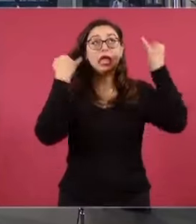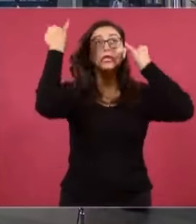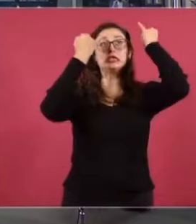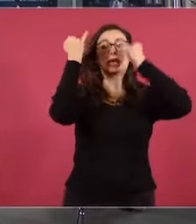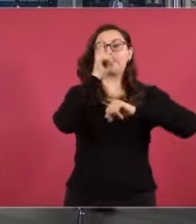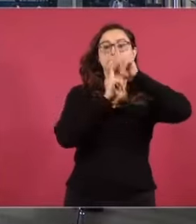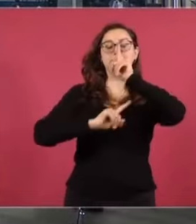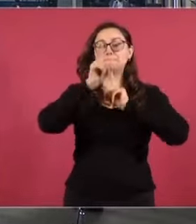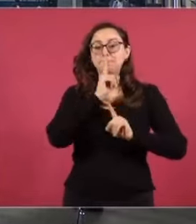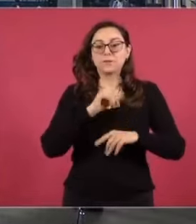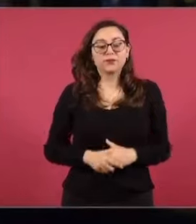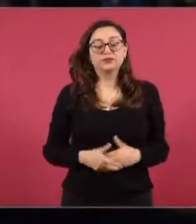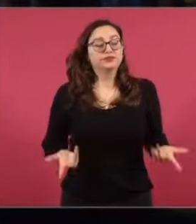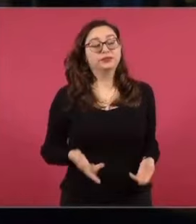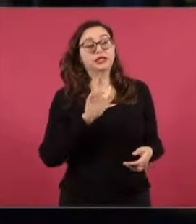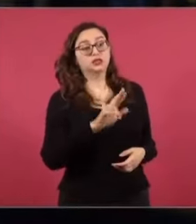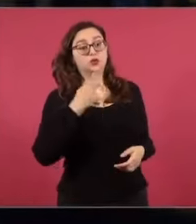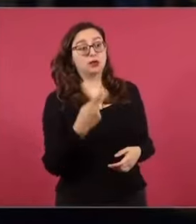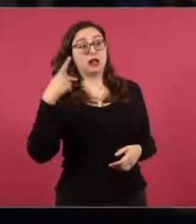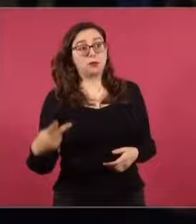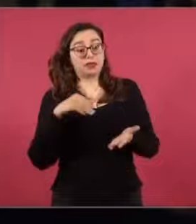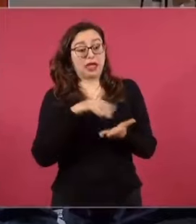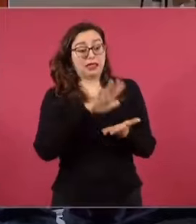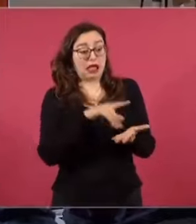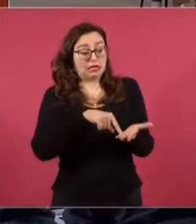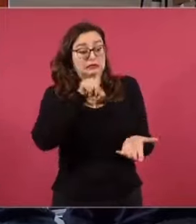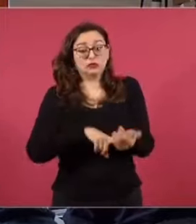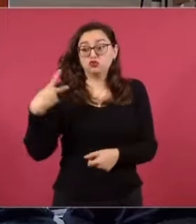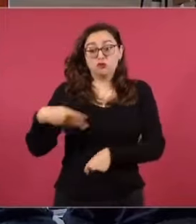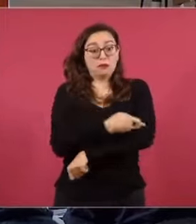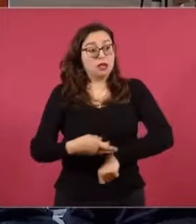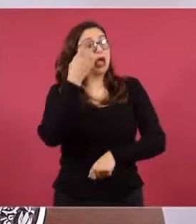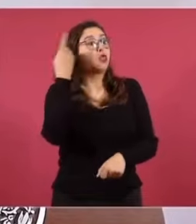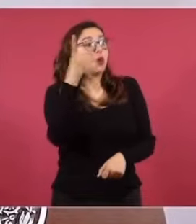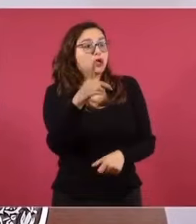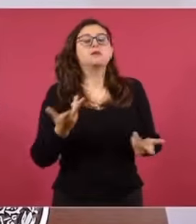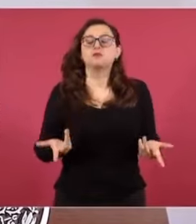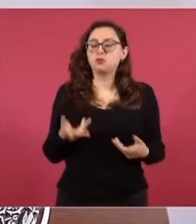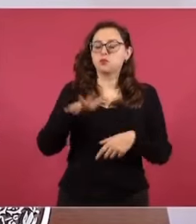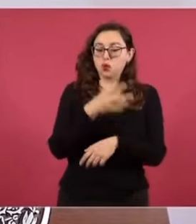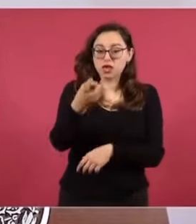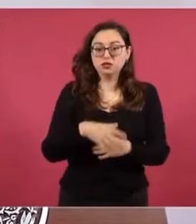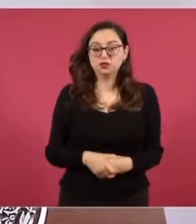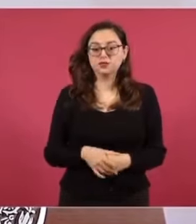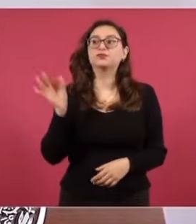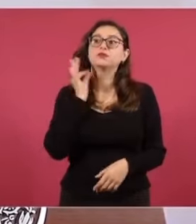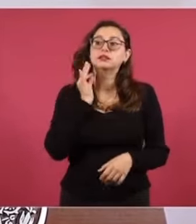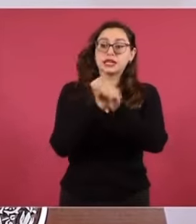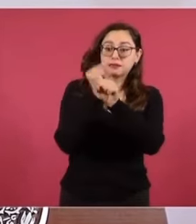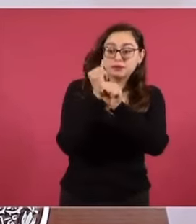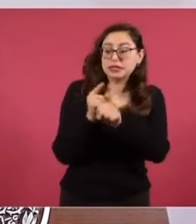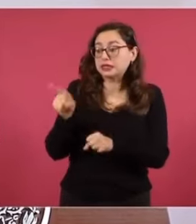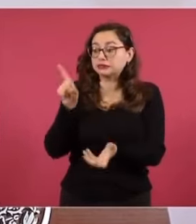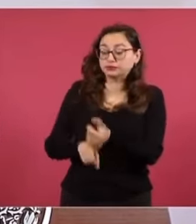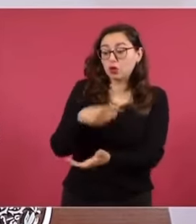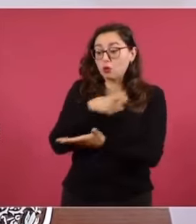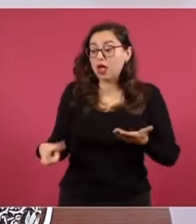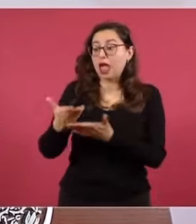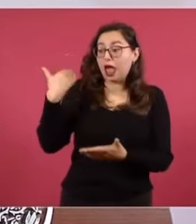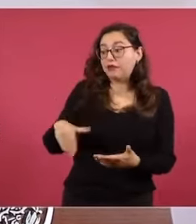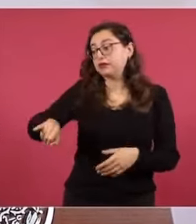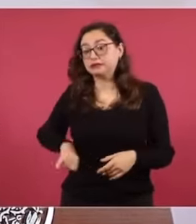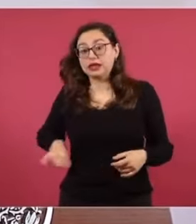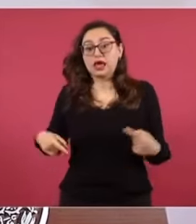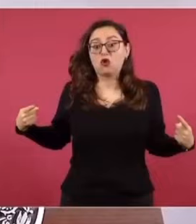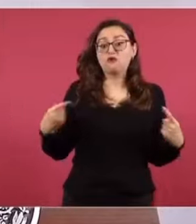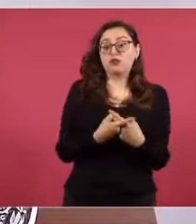no, es que son datos del registro público, la propiedad no es que se haya imaginado. Sí, sí, por eso, pero entonces solicitar a la fiscalía que haga una investigación para ver si hay un conflicto de intereses